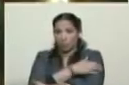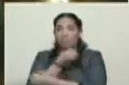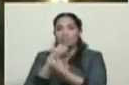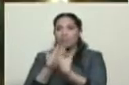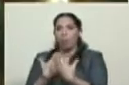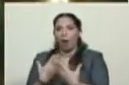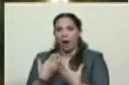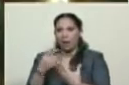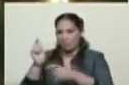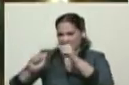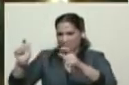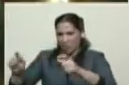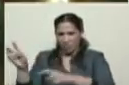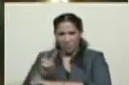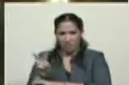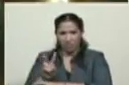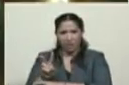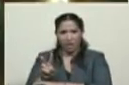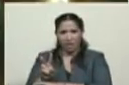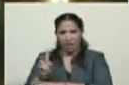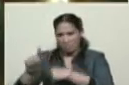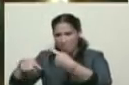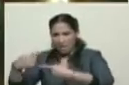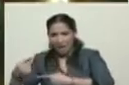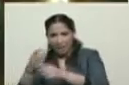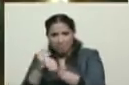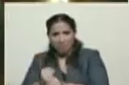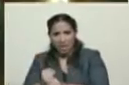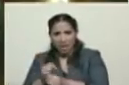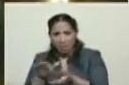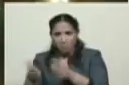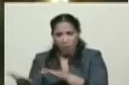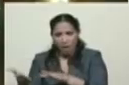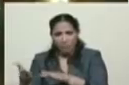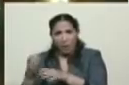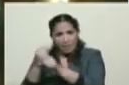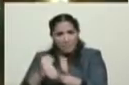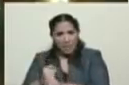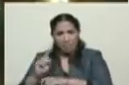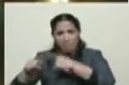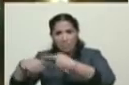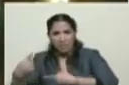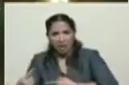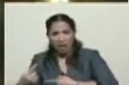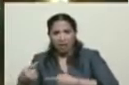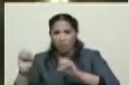de Mike Pence, la que esperan que mañana haya muerto, la que esperan que mañana logren